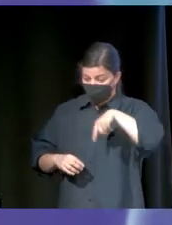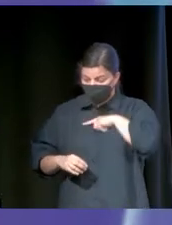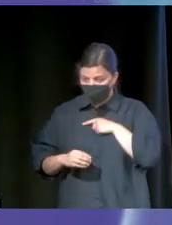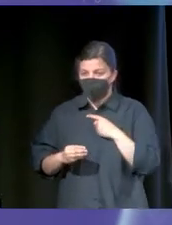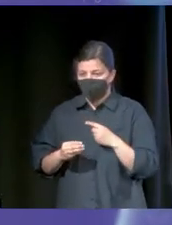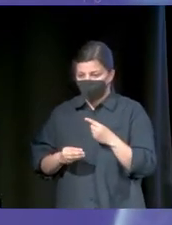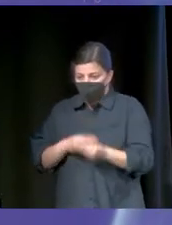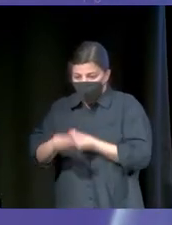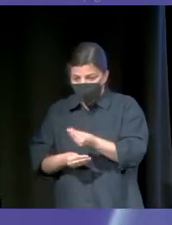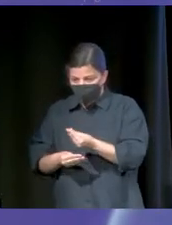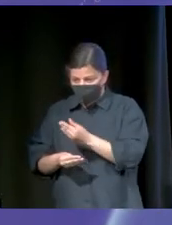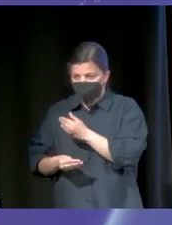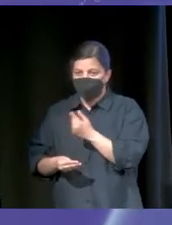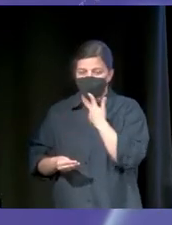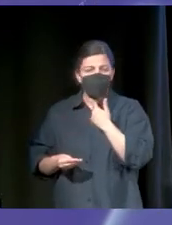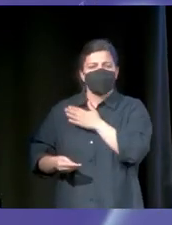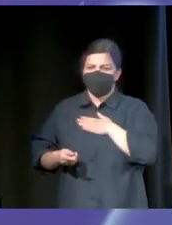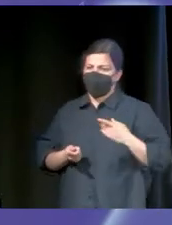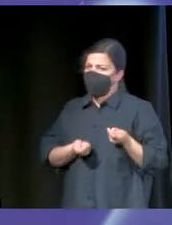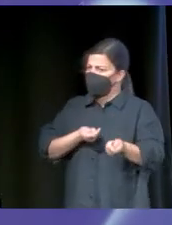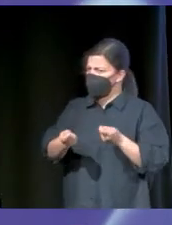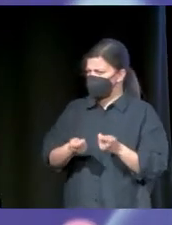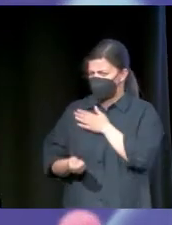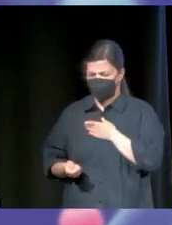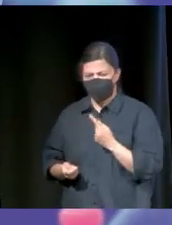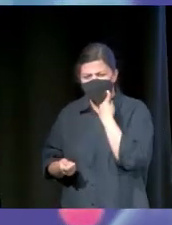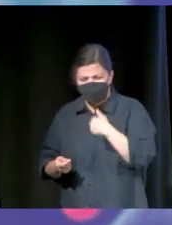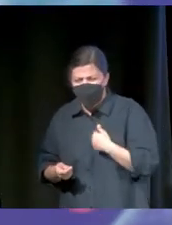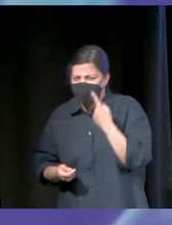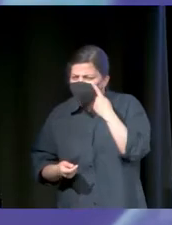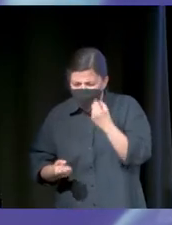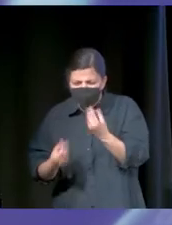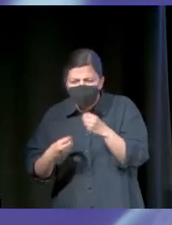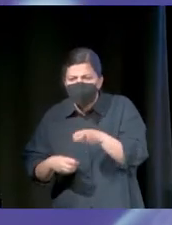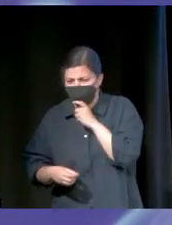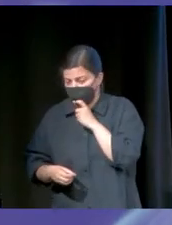consumimos, hemos decidido que queremos el control, que estamos hartos de que nos digan cómo tenemos que consumir la información.